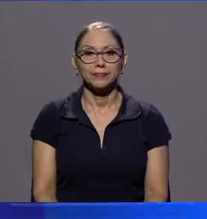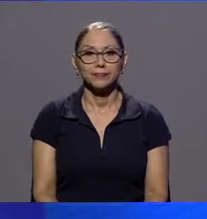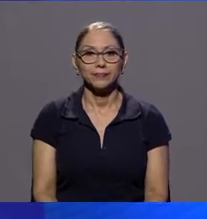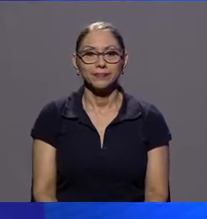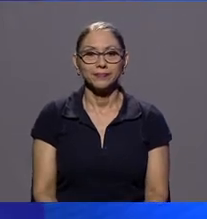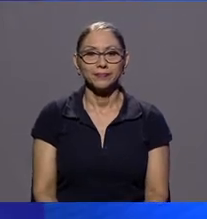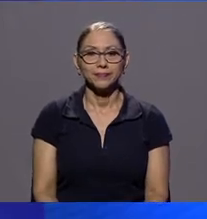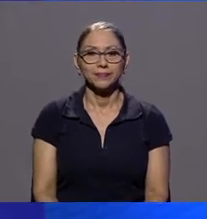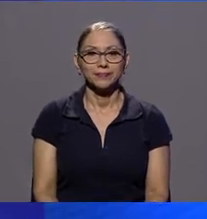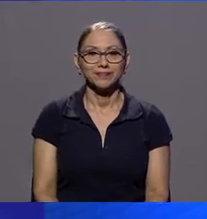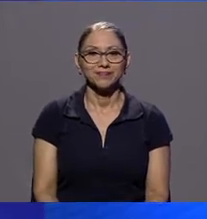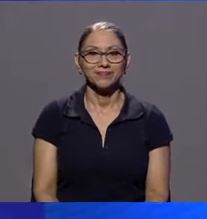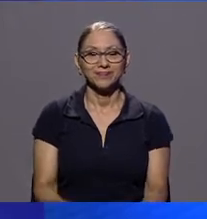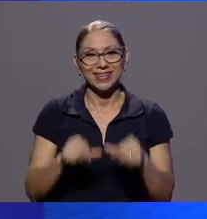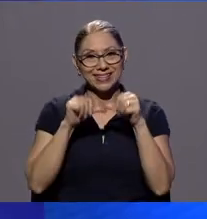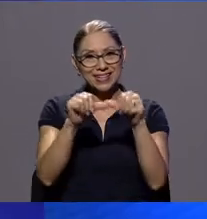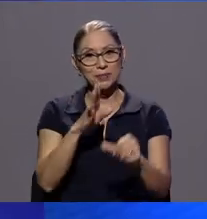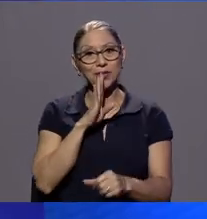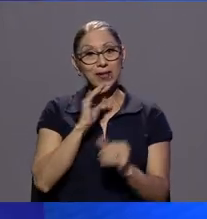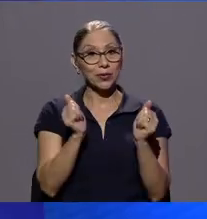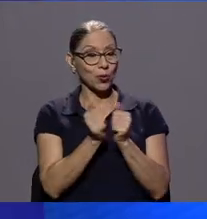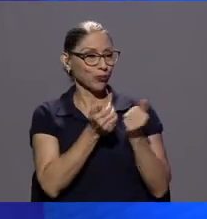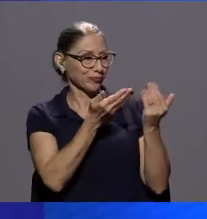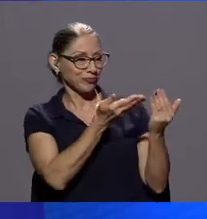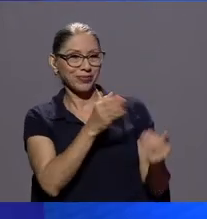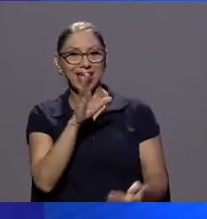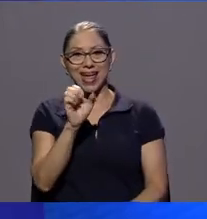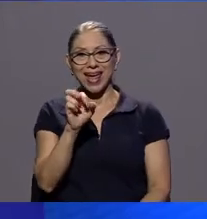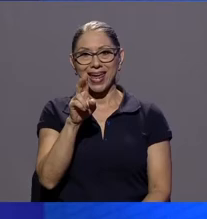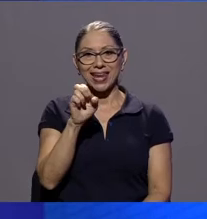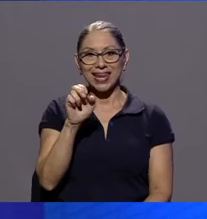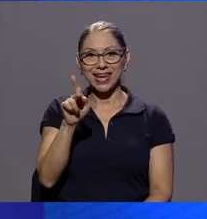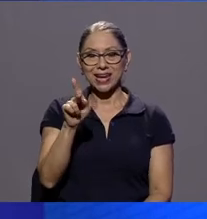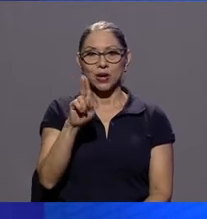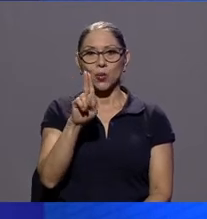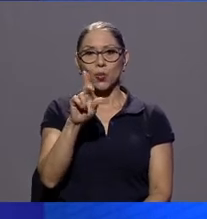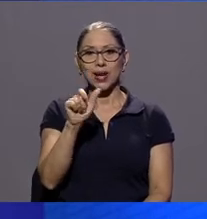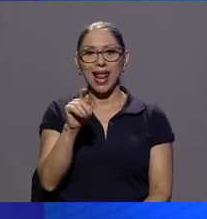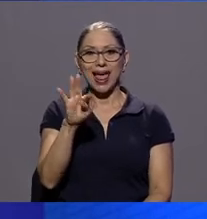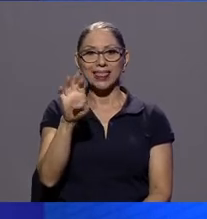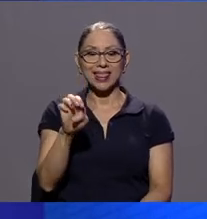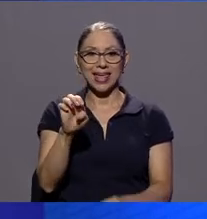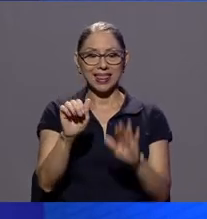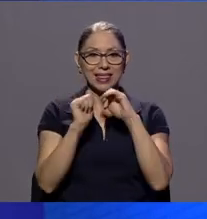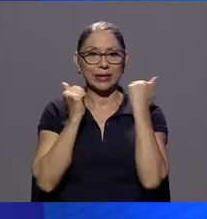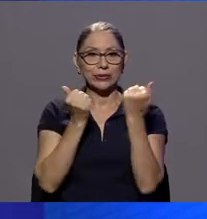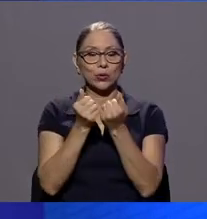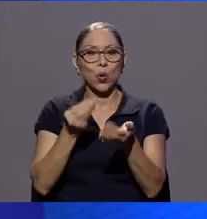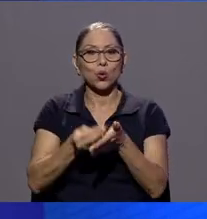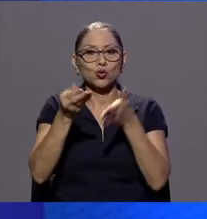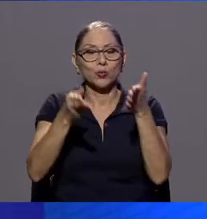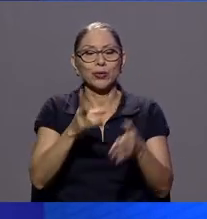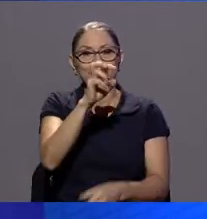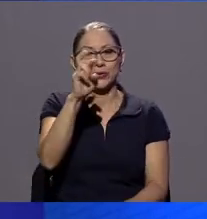seguimos conversando con don eric de consumidores de costa rica usted nos contaba un ejemplo de